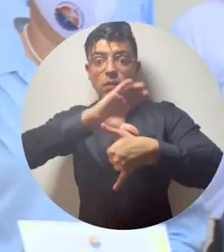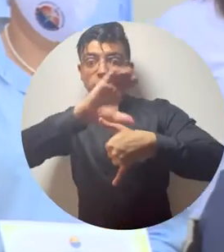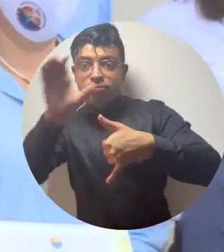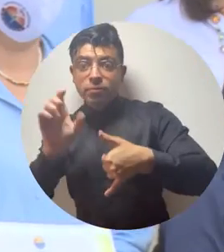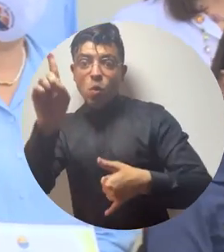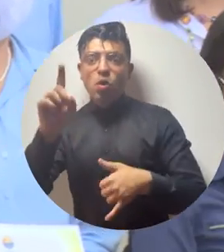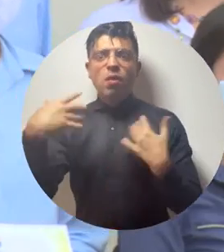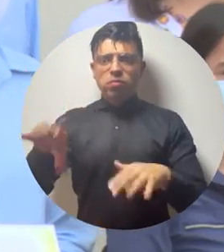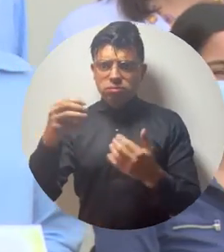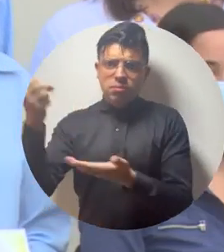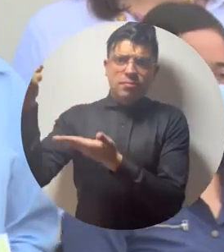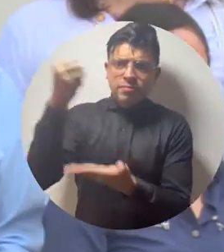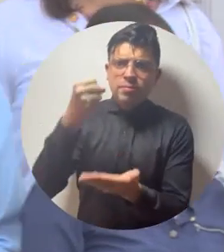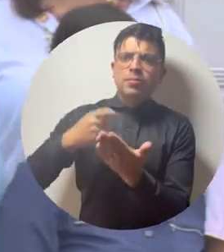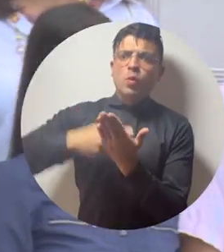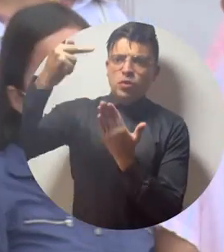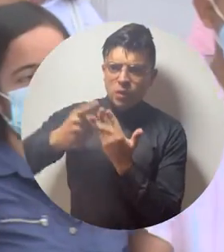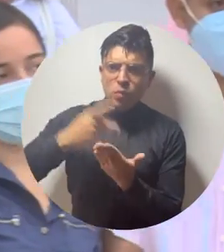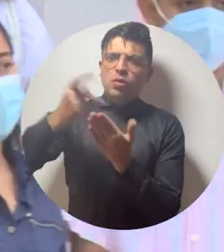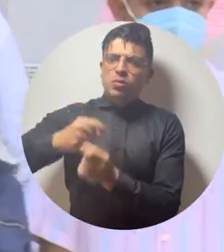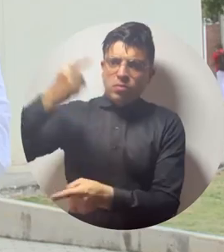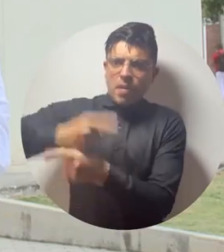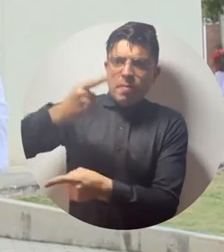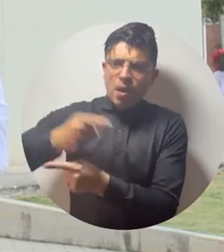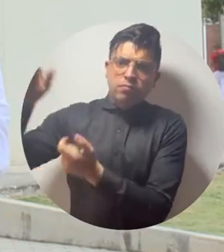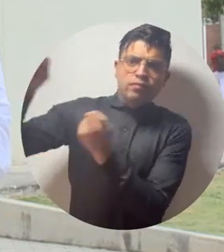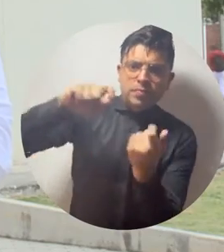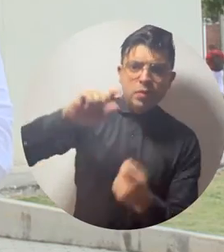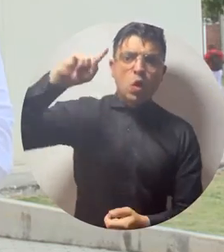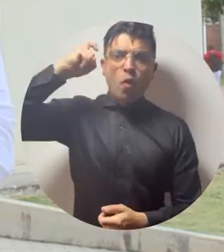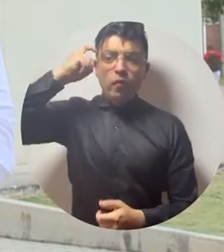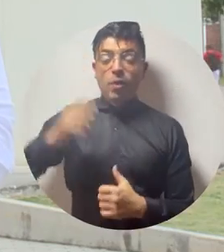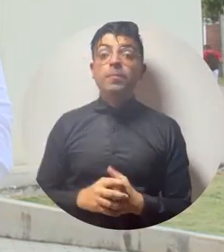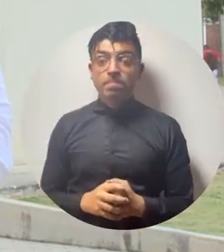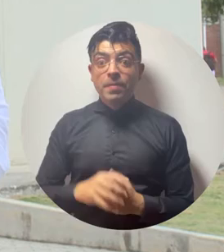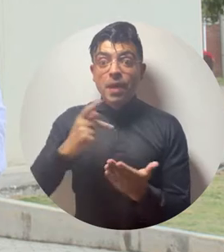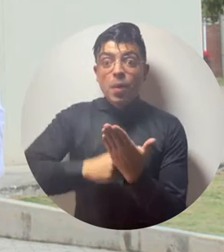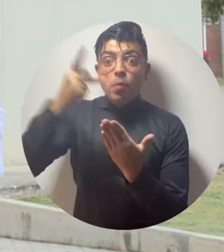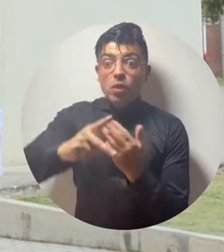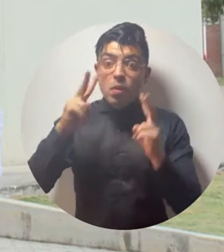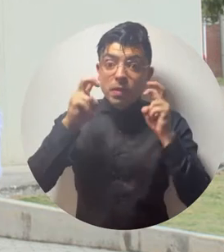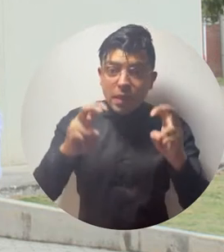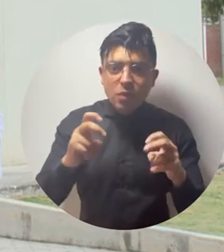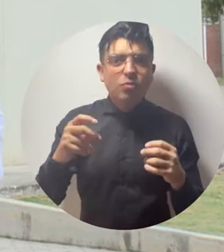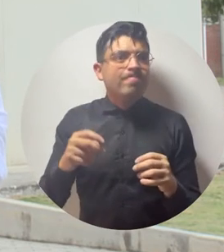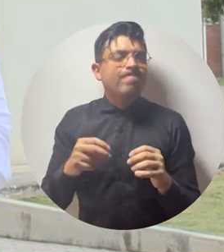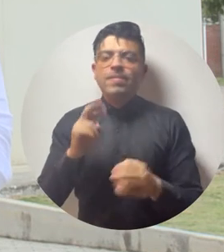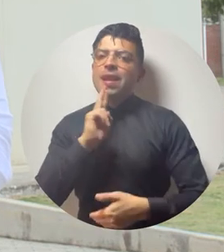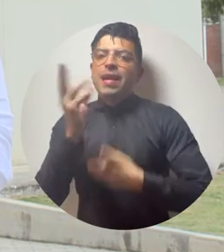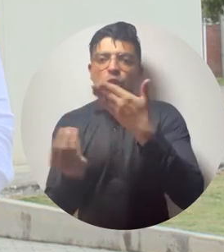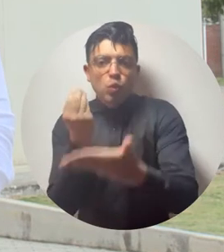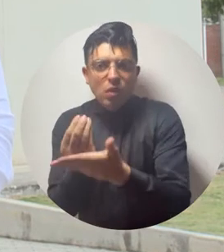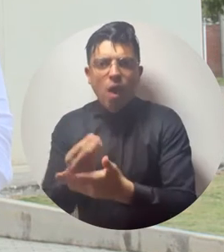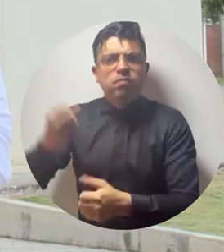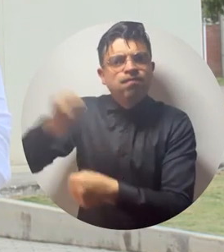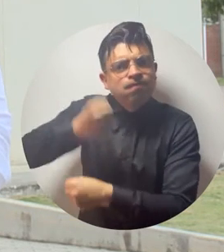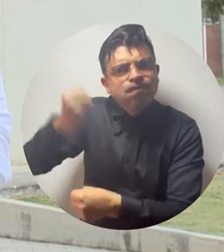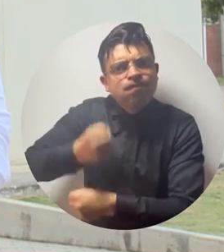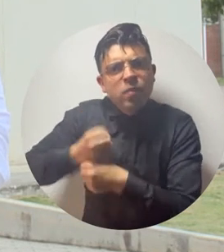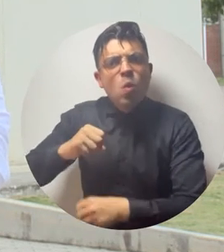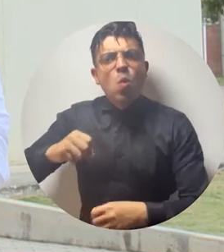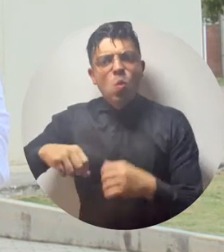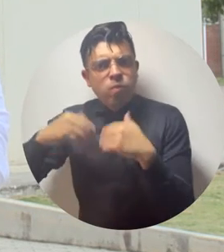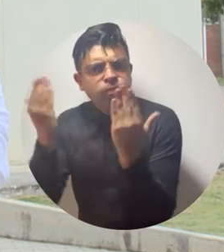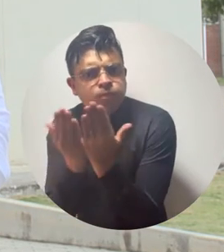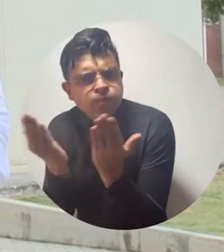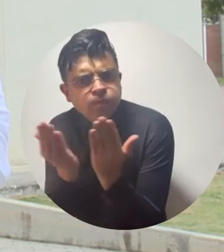la región Caribe con alto número de proyectos financiados. Este proyecto de investigación es realmente el fruto de un trabajo,